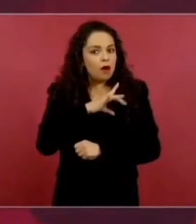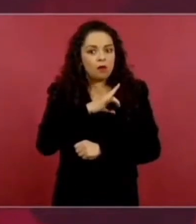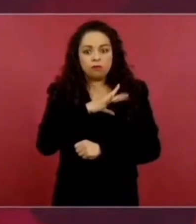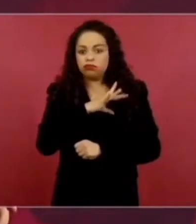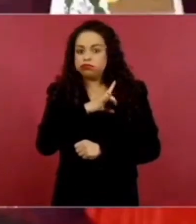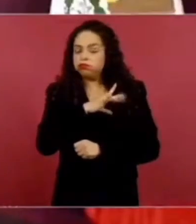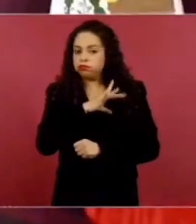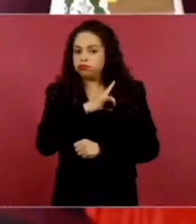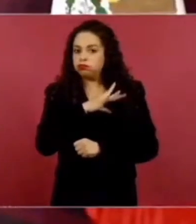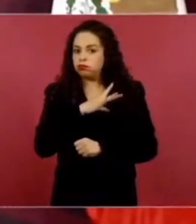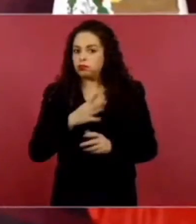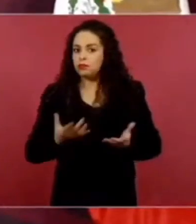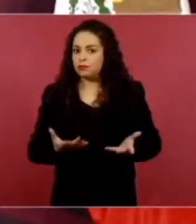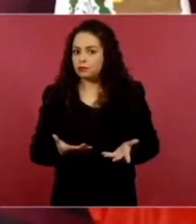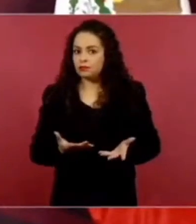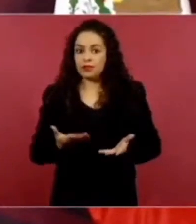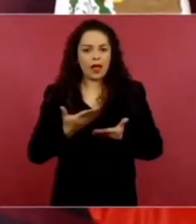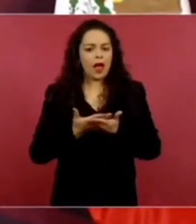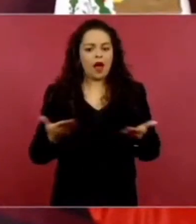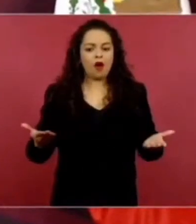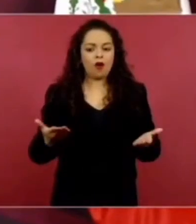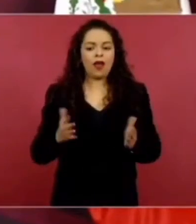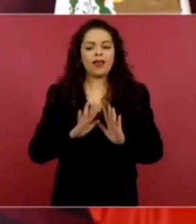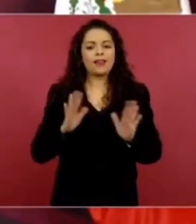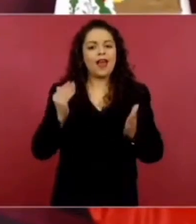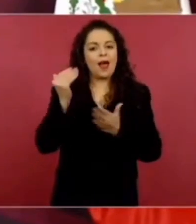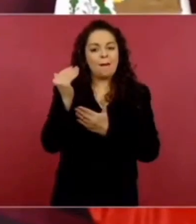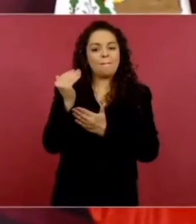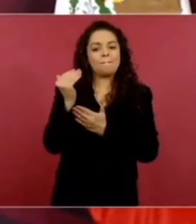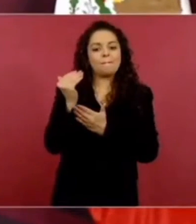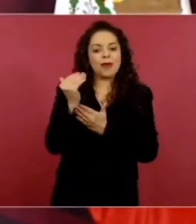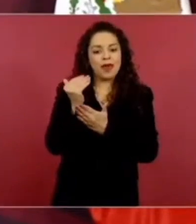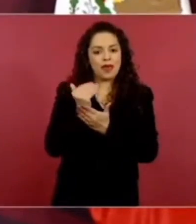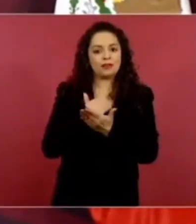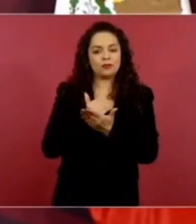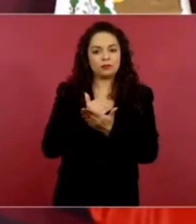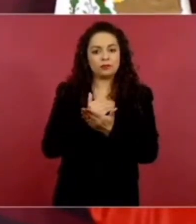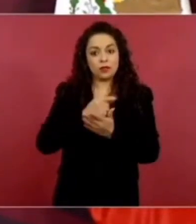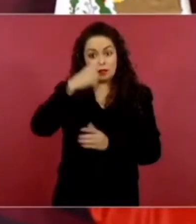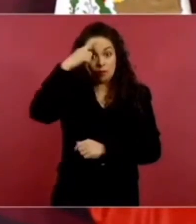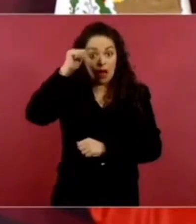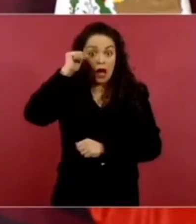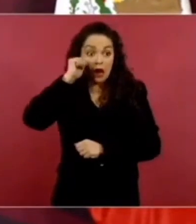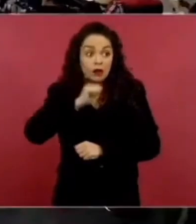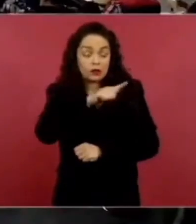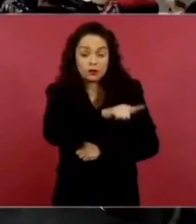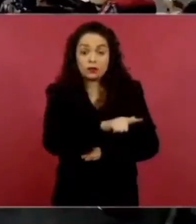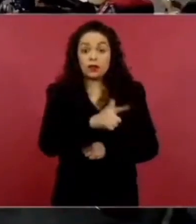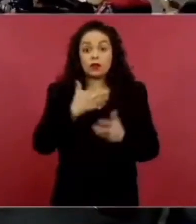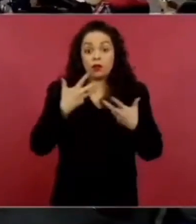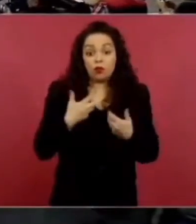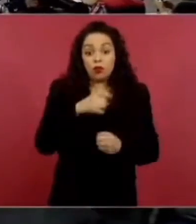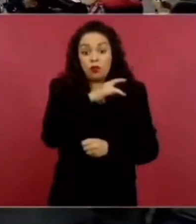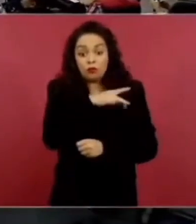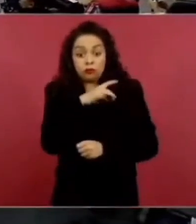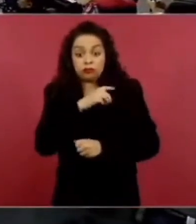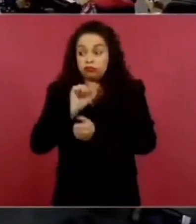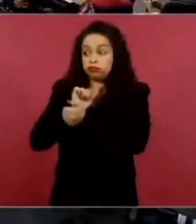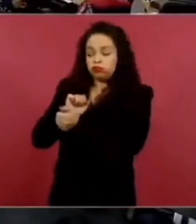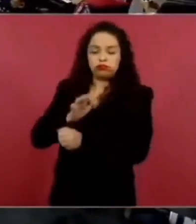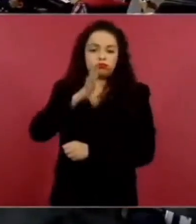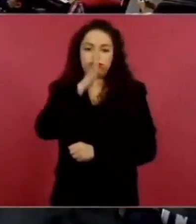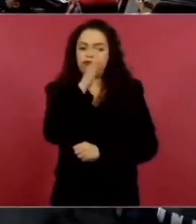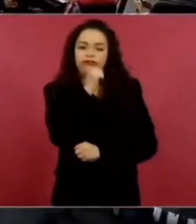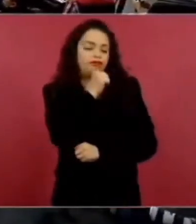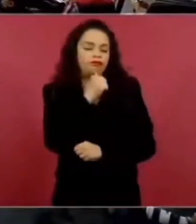implora la libertad se conquista y uno no puede ser esclavo le agradezco presidente yo